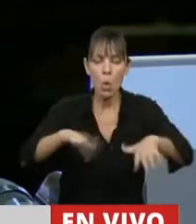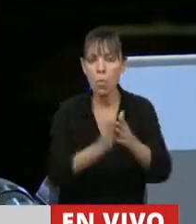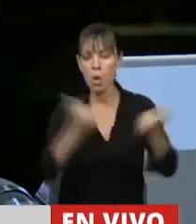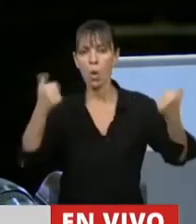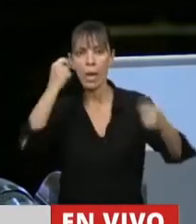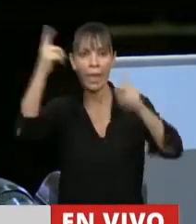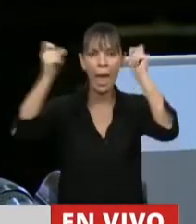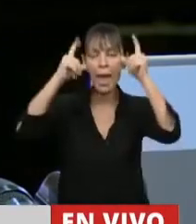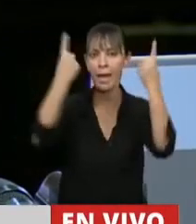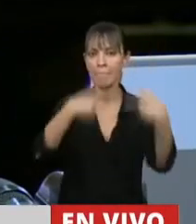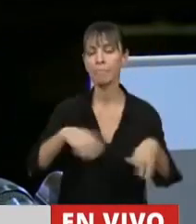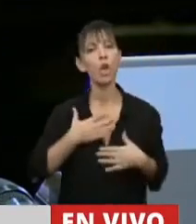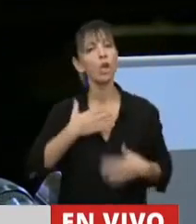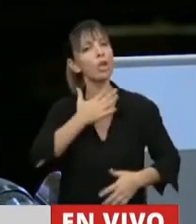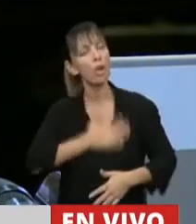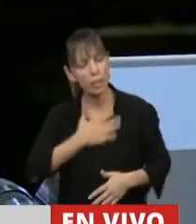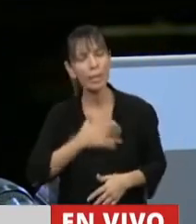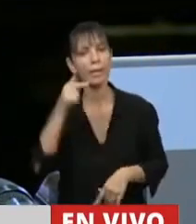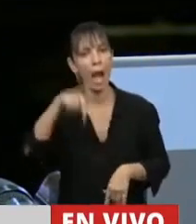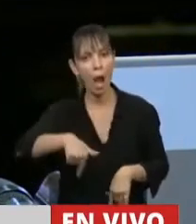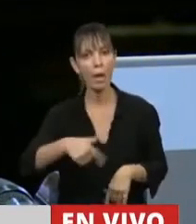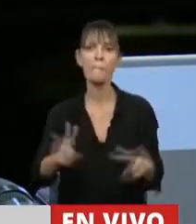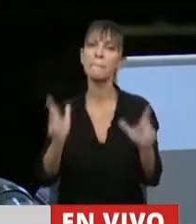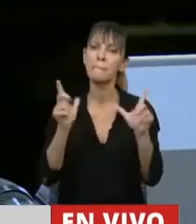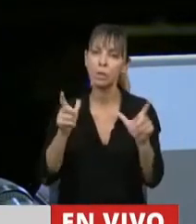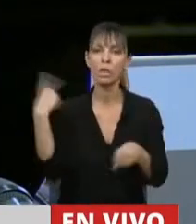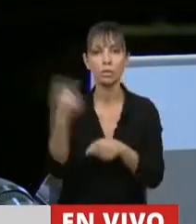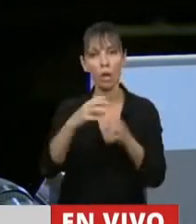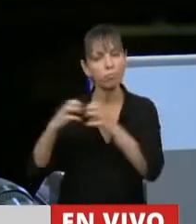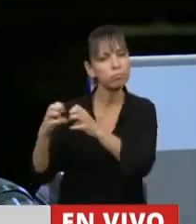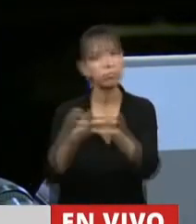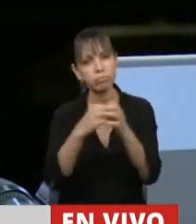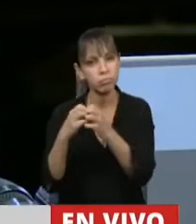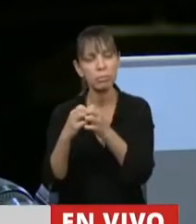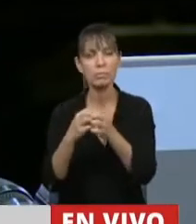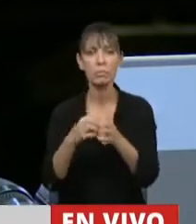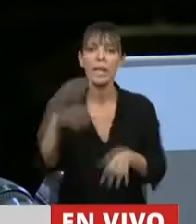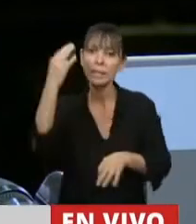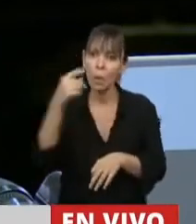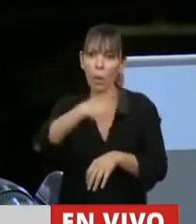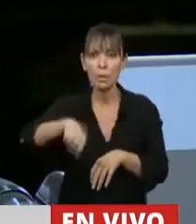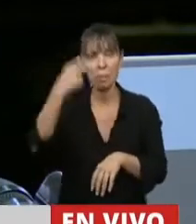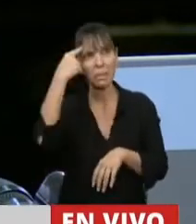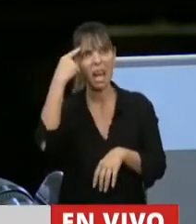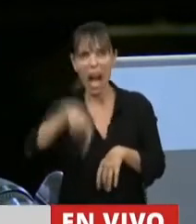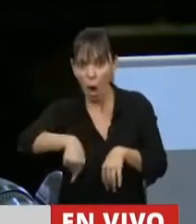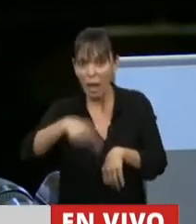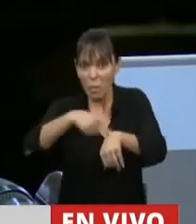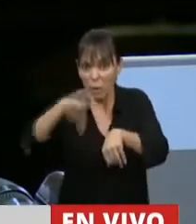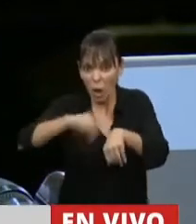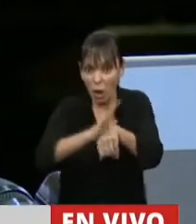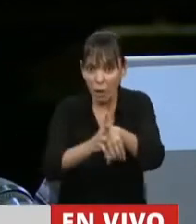que esto en buena hora dé la oportunidad para que debatamos entre todos y dirán en el medio de la pandemia, y sí,